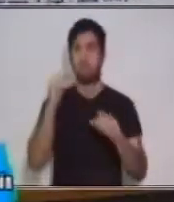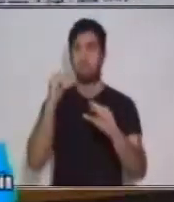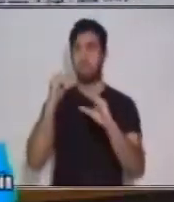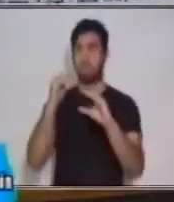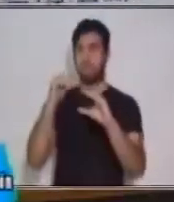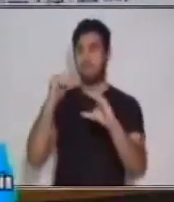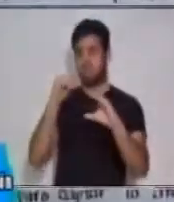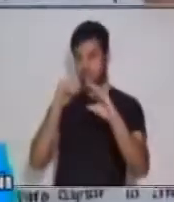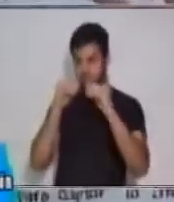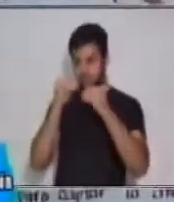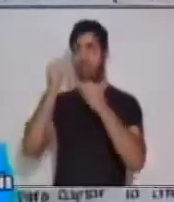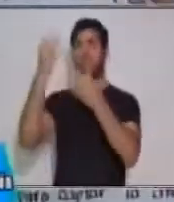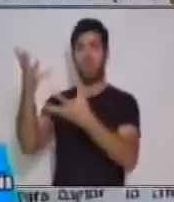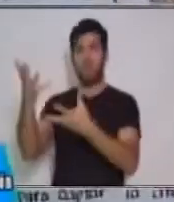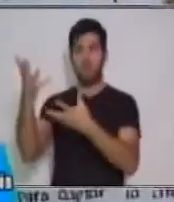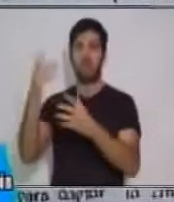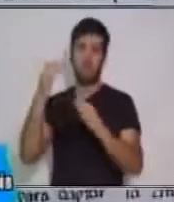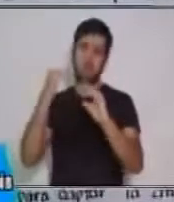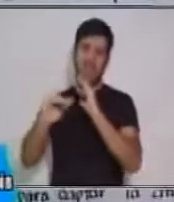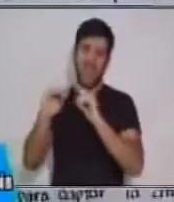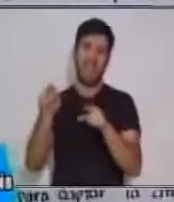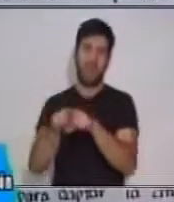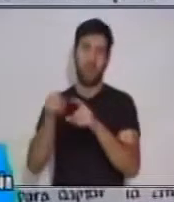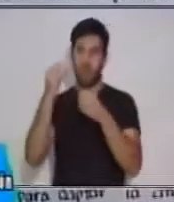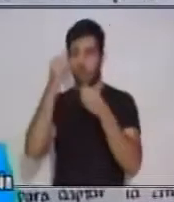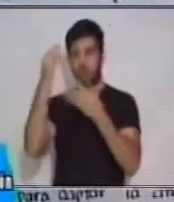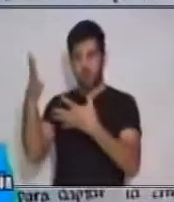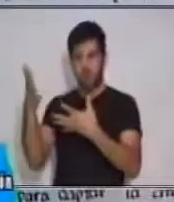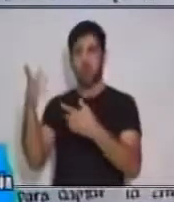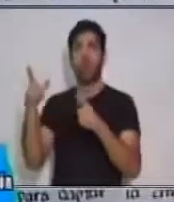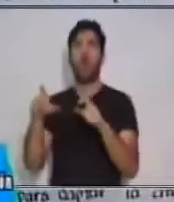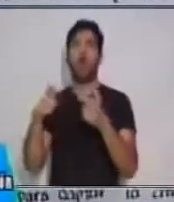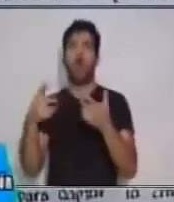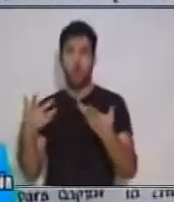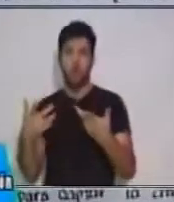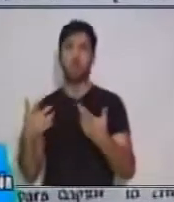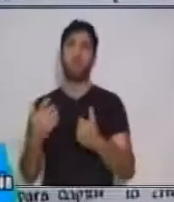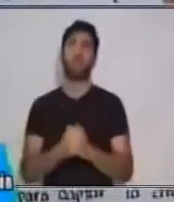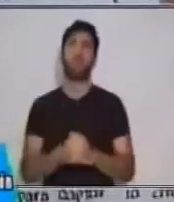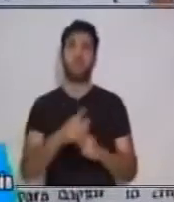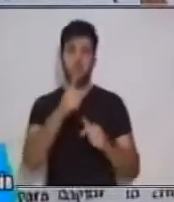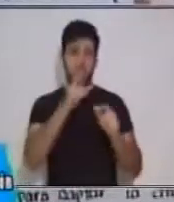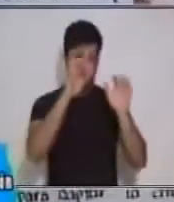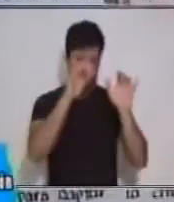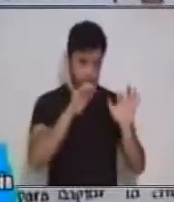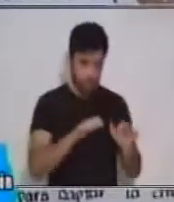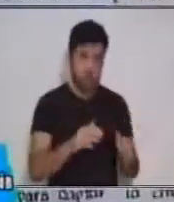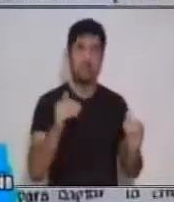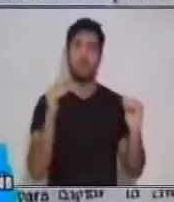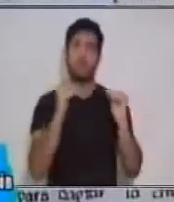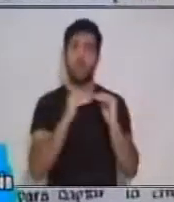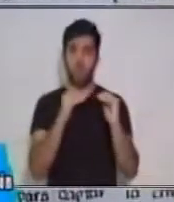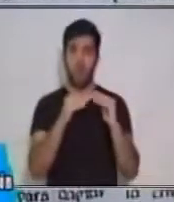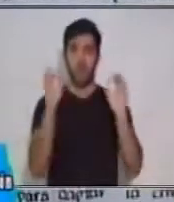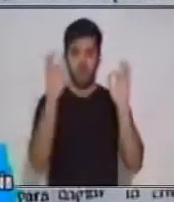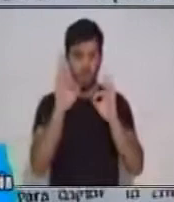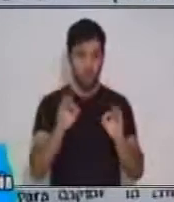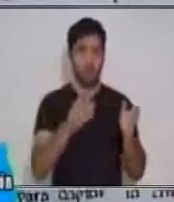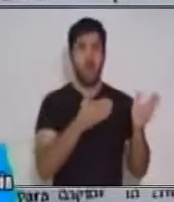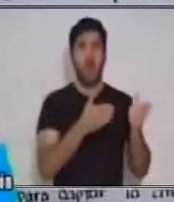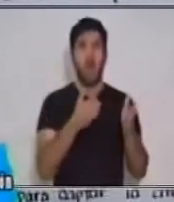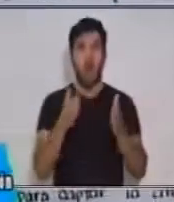el formato y la estructura debe ser igual o debe ser en una forma ordenada,